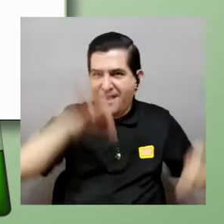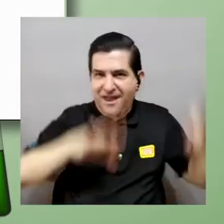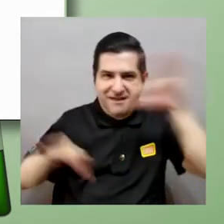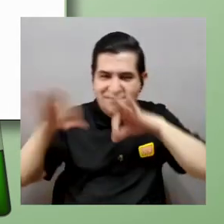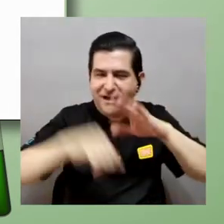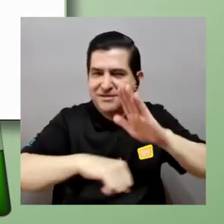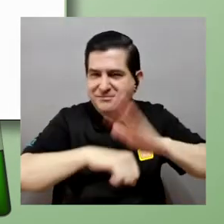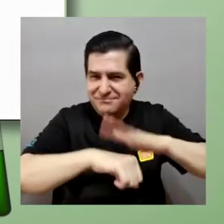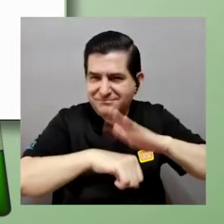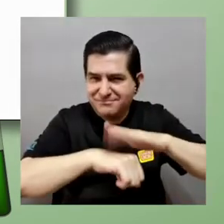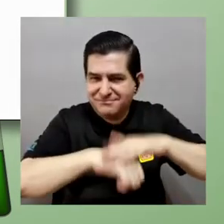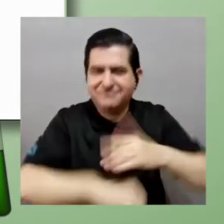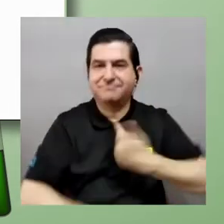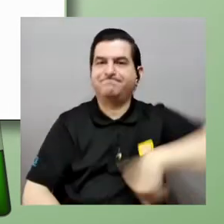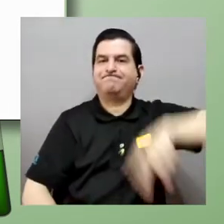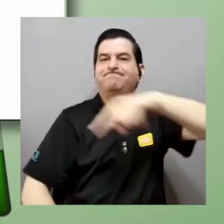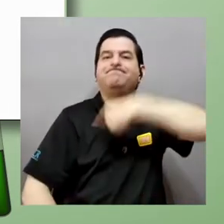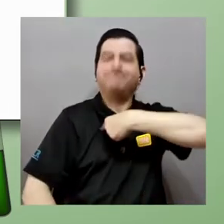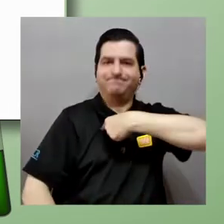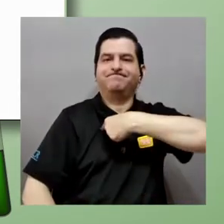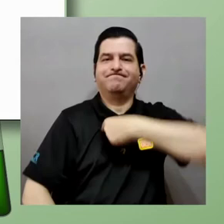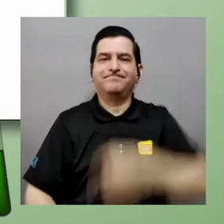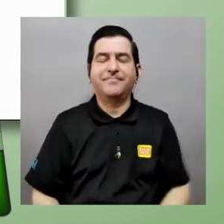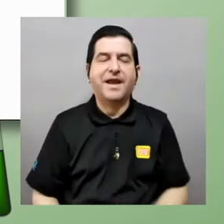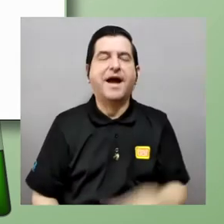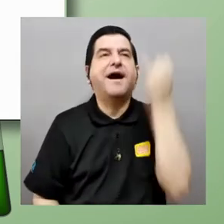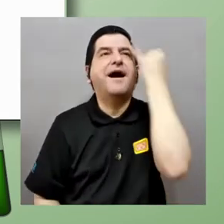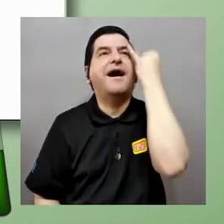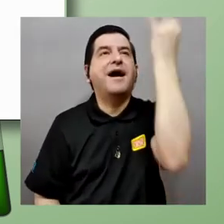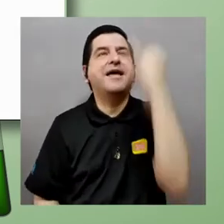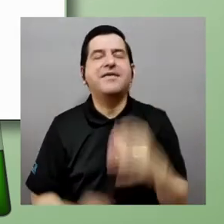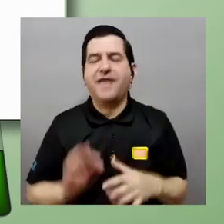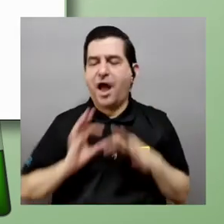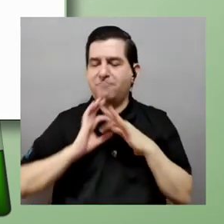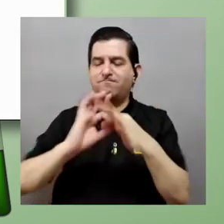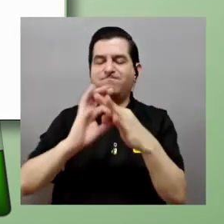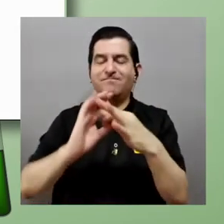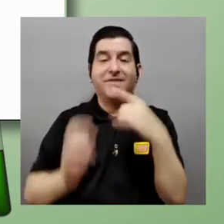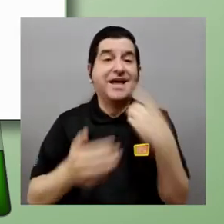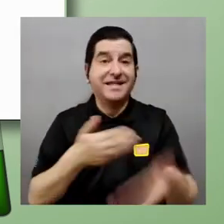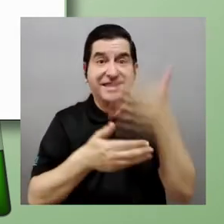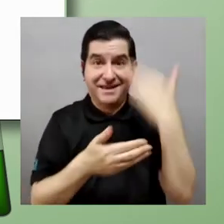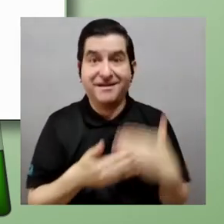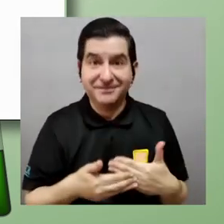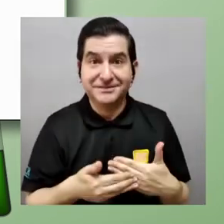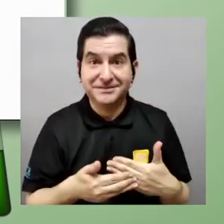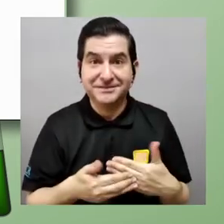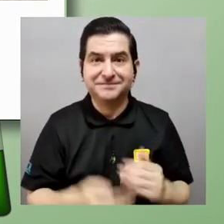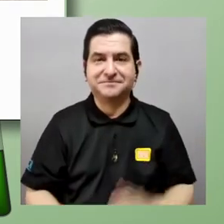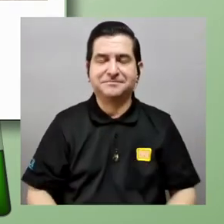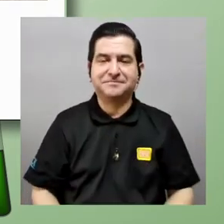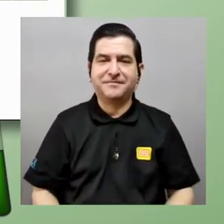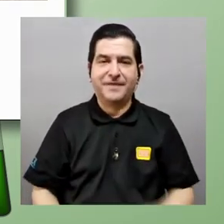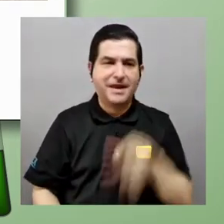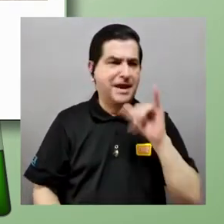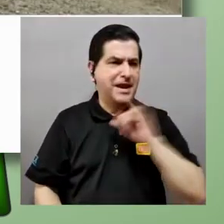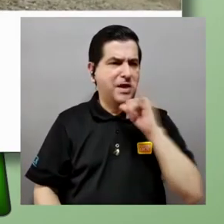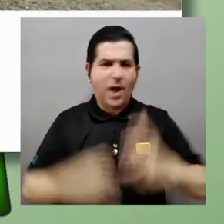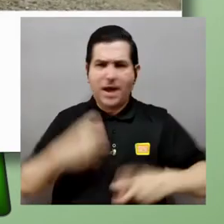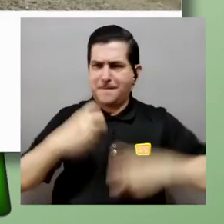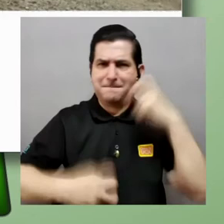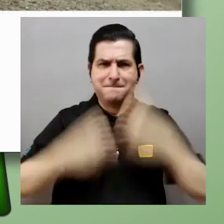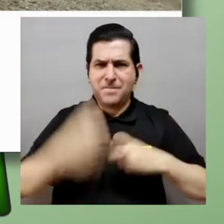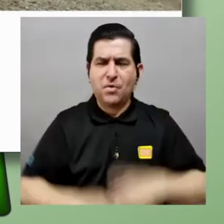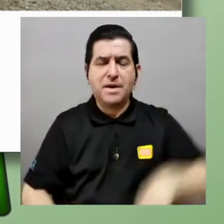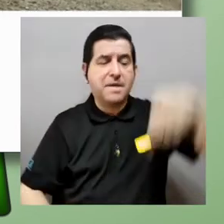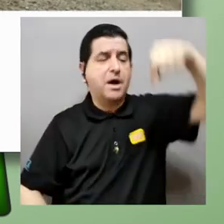física es la que nos da eh ese concepto unificador que les vengo mencionando ¿verdad? como